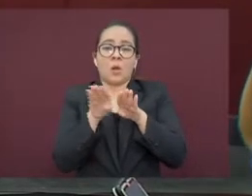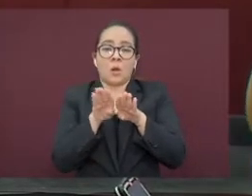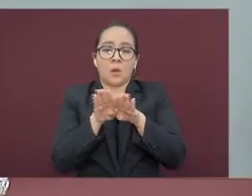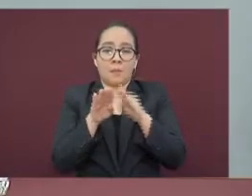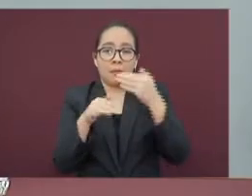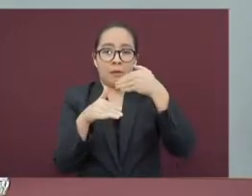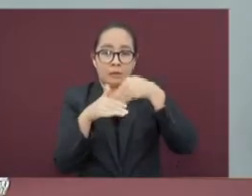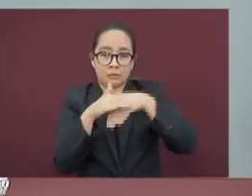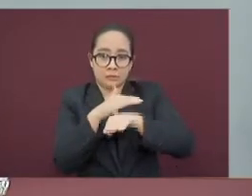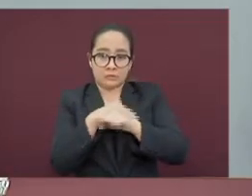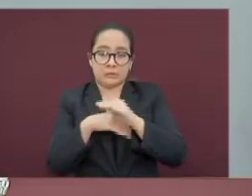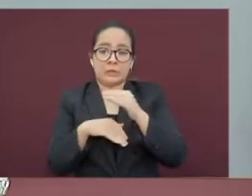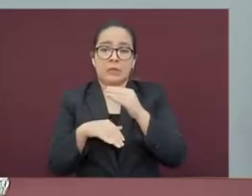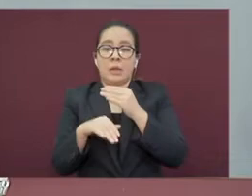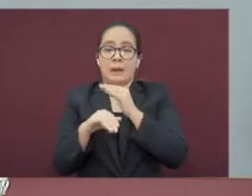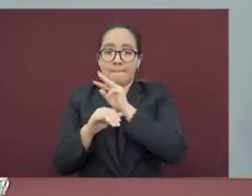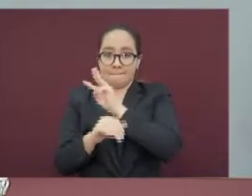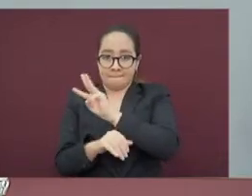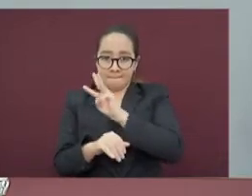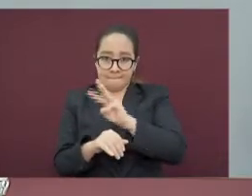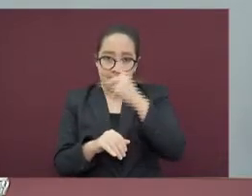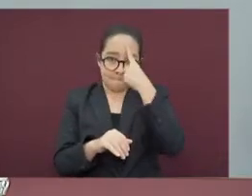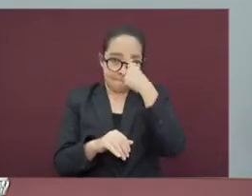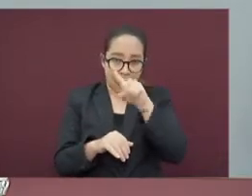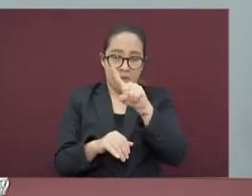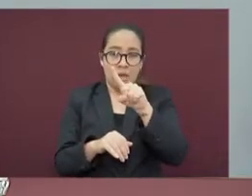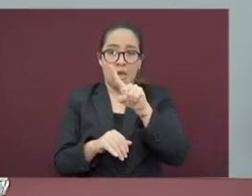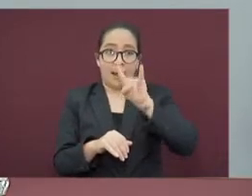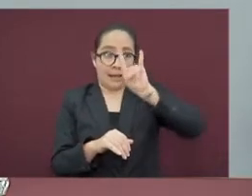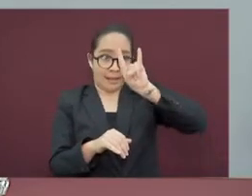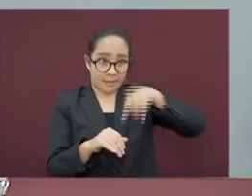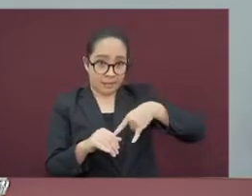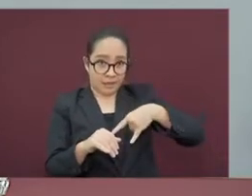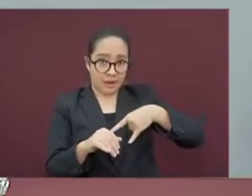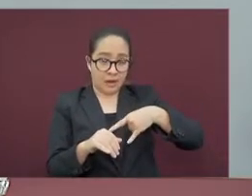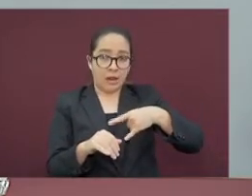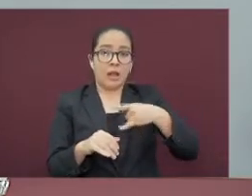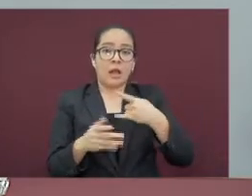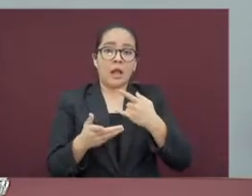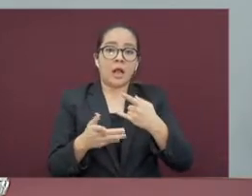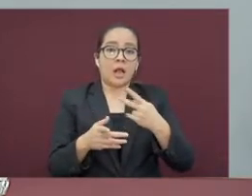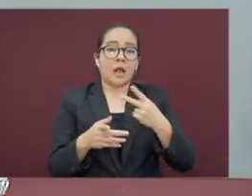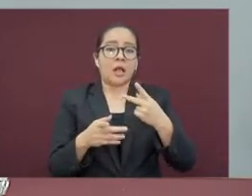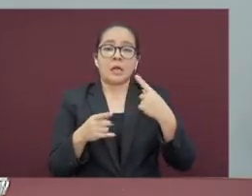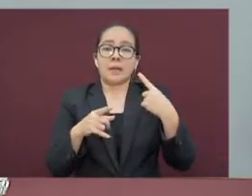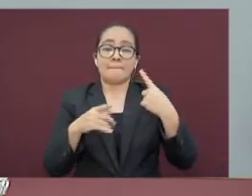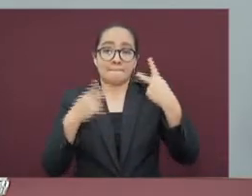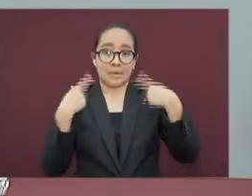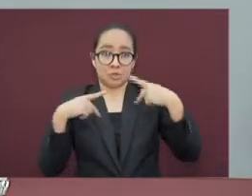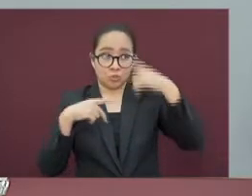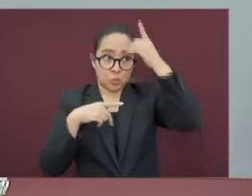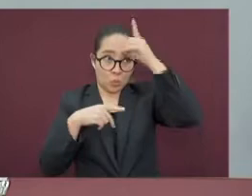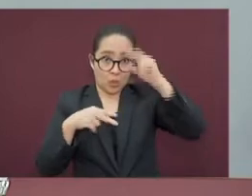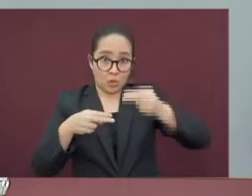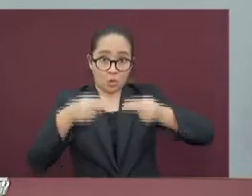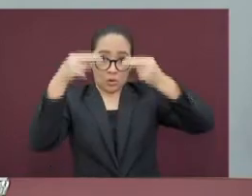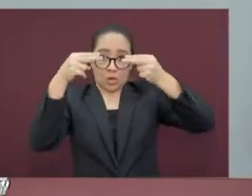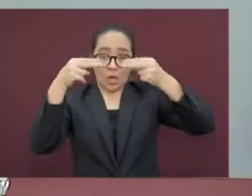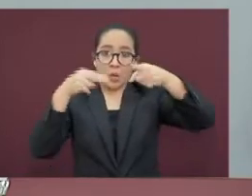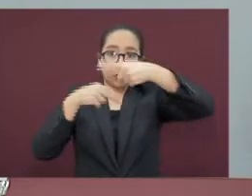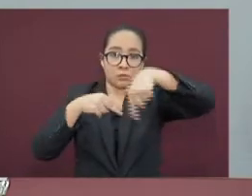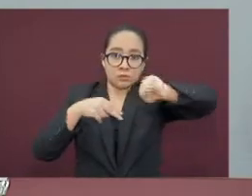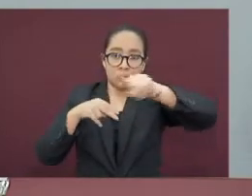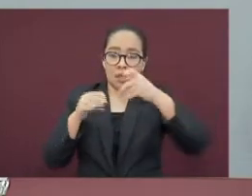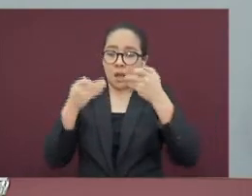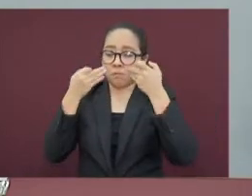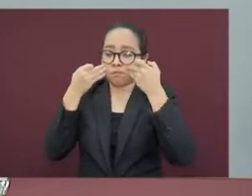a la página para obtener el cartel con el que los propietarios de comercios darán certeza a sus